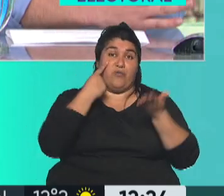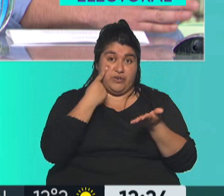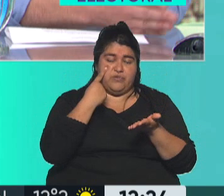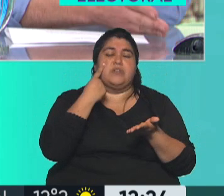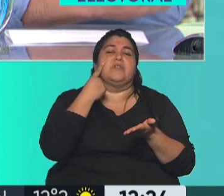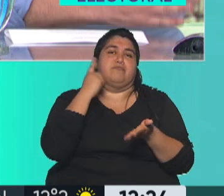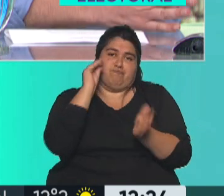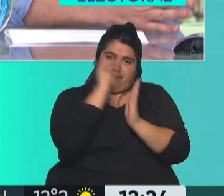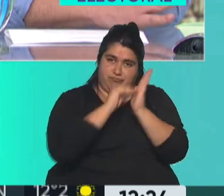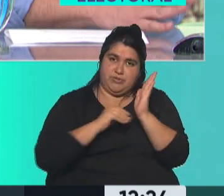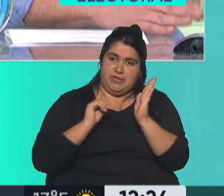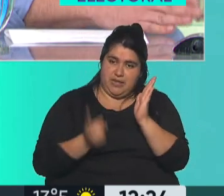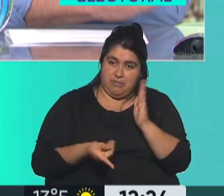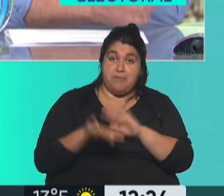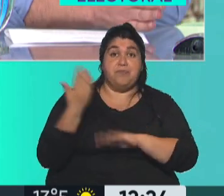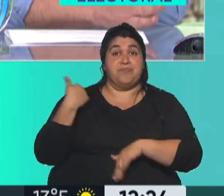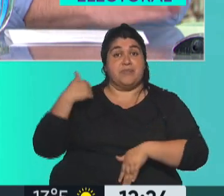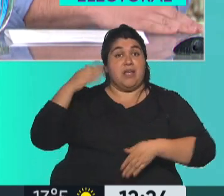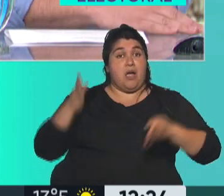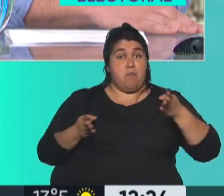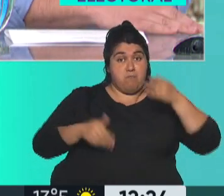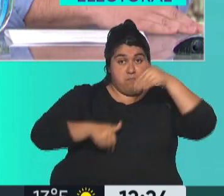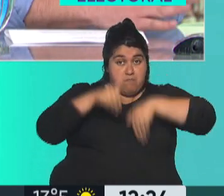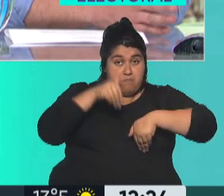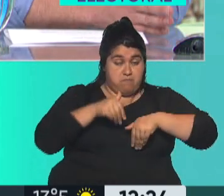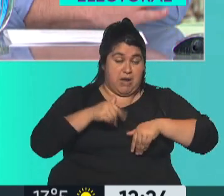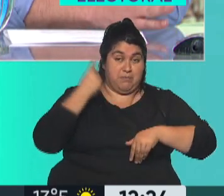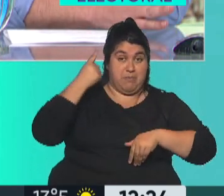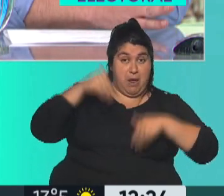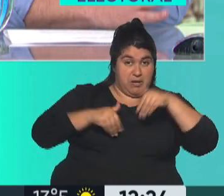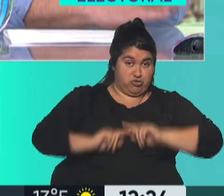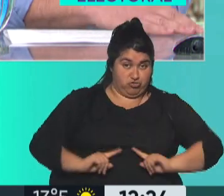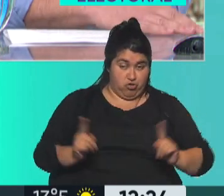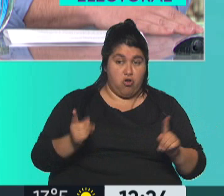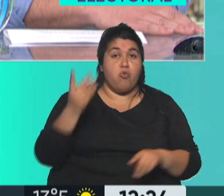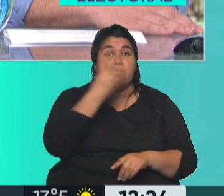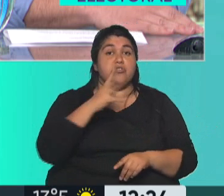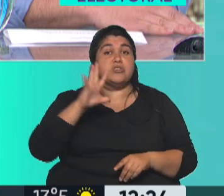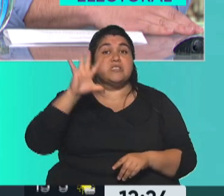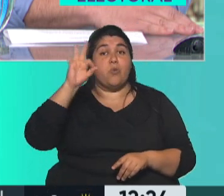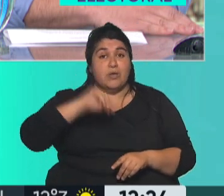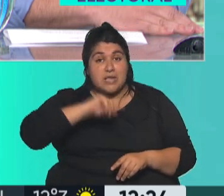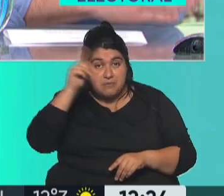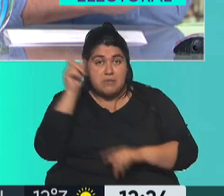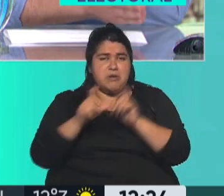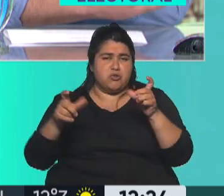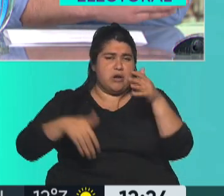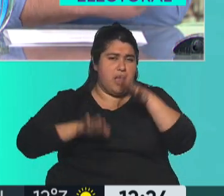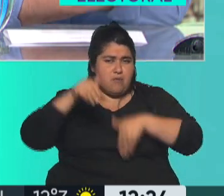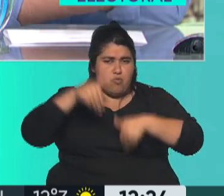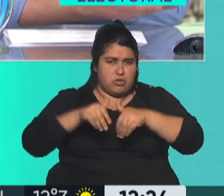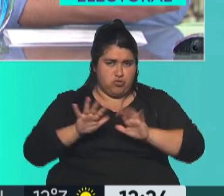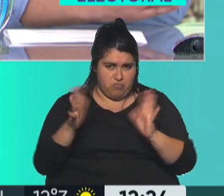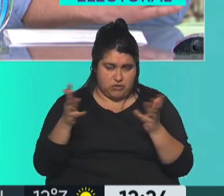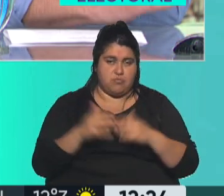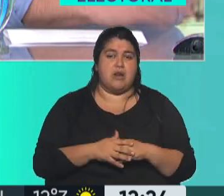padrón que en las PASO no votaron, ahora sí votan, son 450.000 personas aproximadamente, sumados ambos